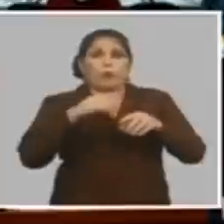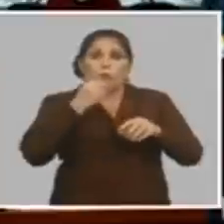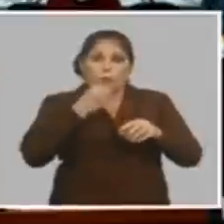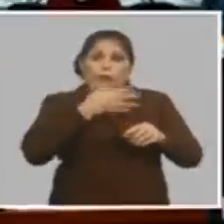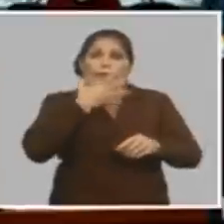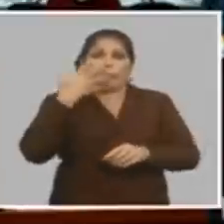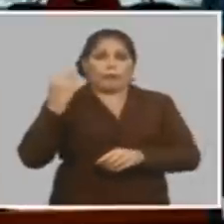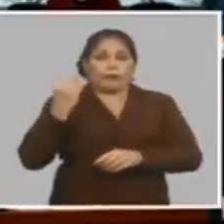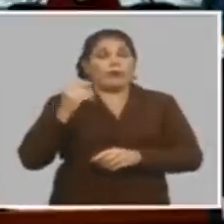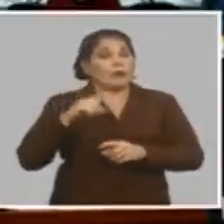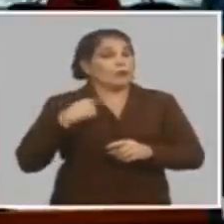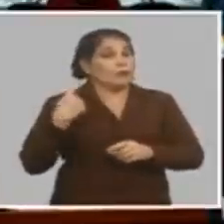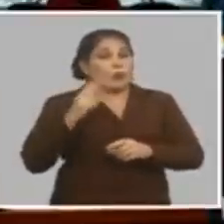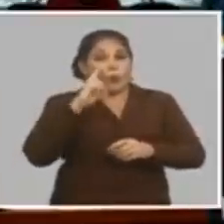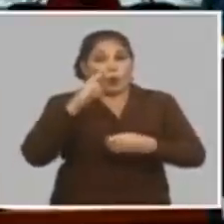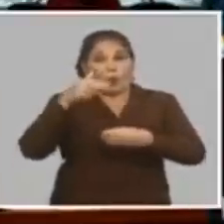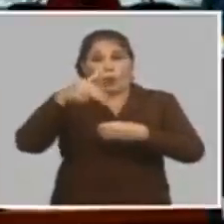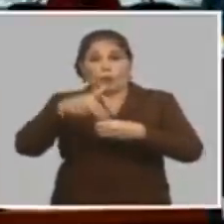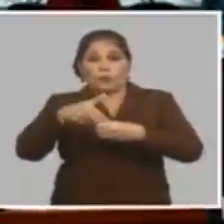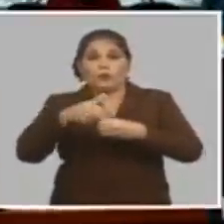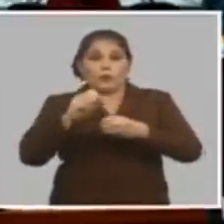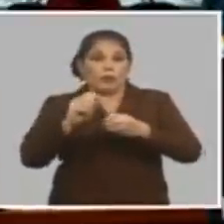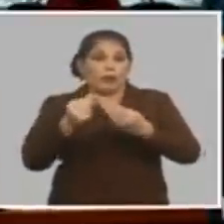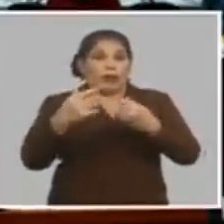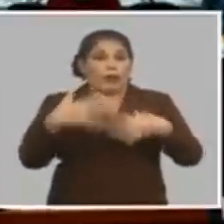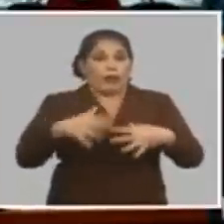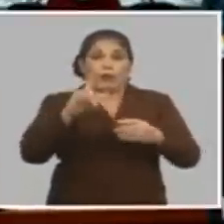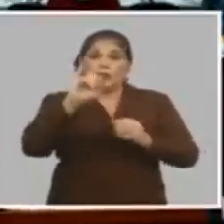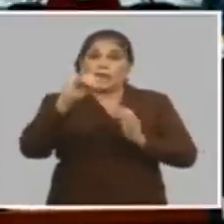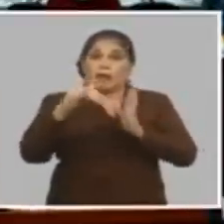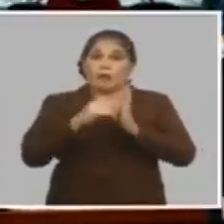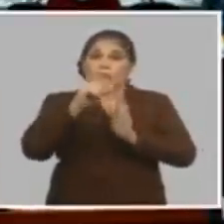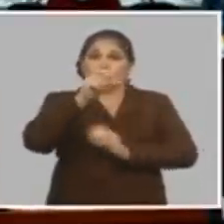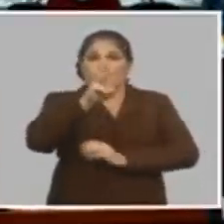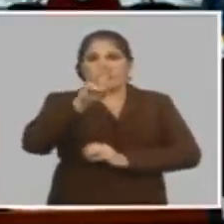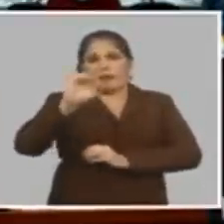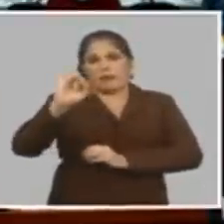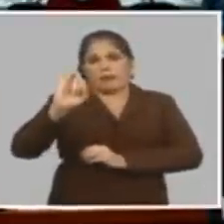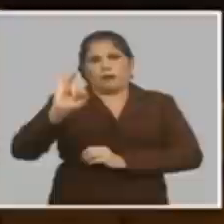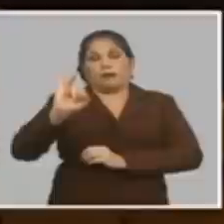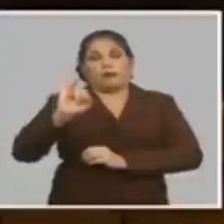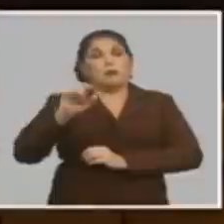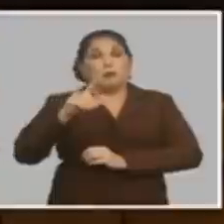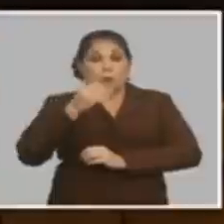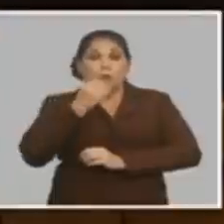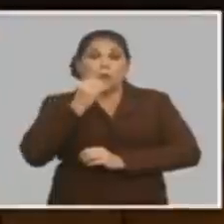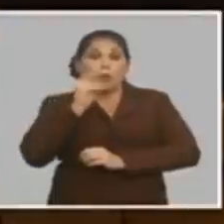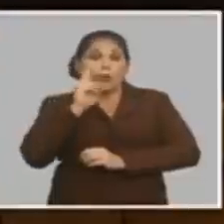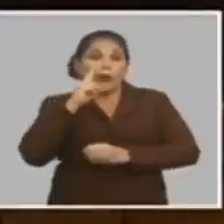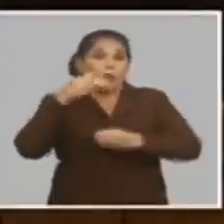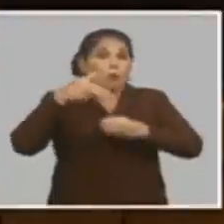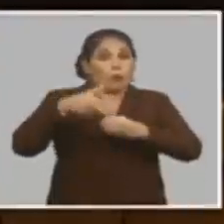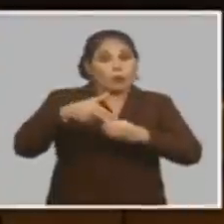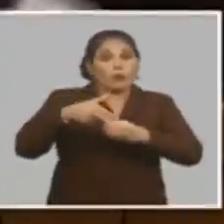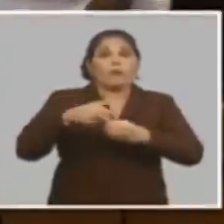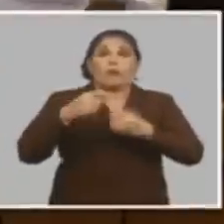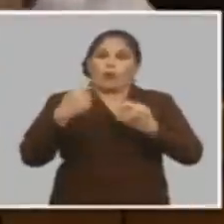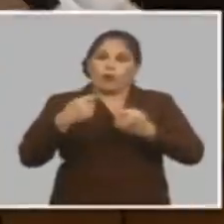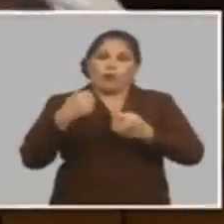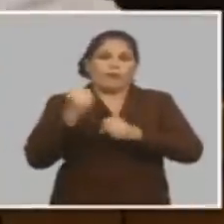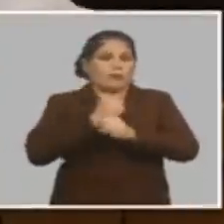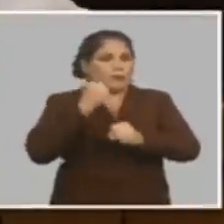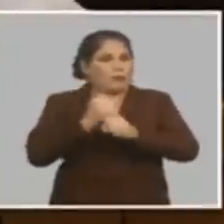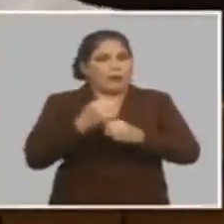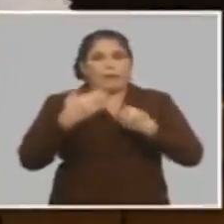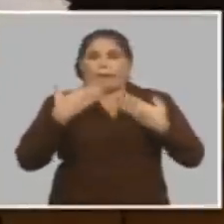todos los insumos y combustibles son los que suben 6.37 veces tendrás un poco menos de rendimiento pero